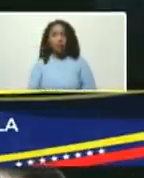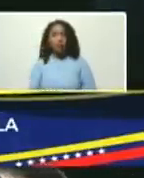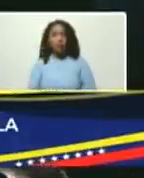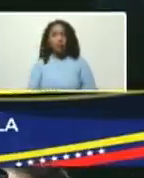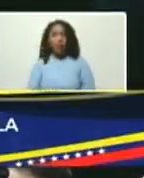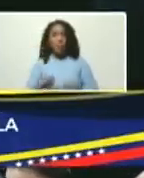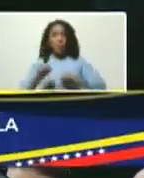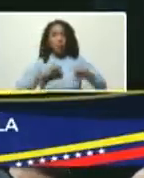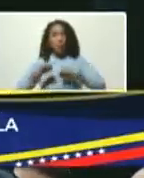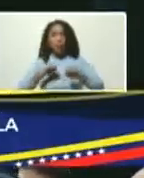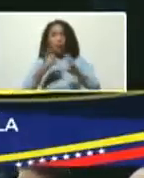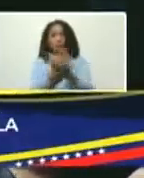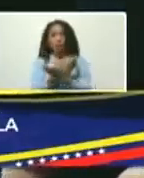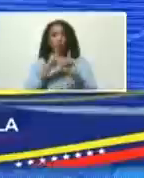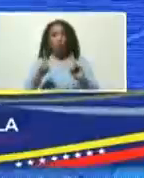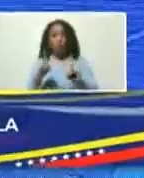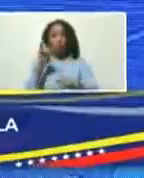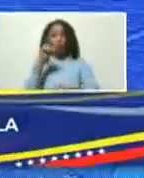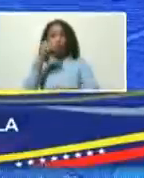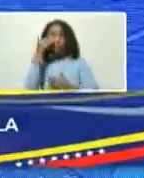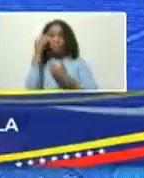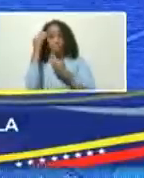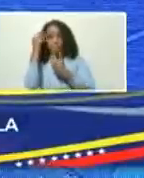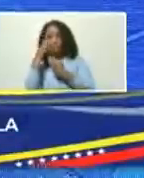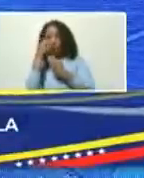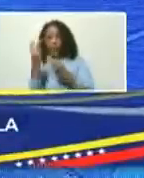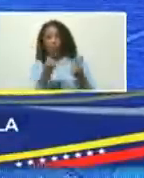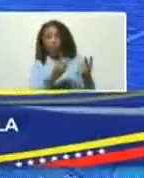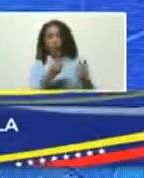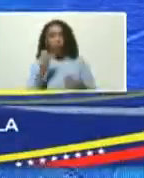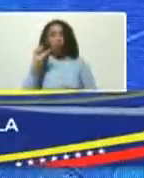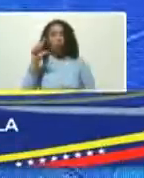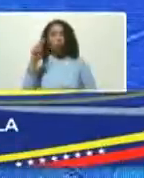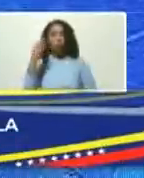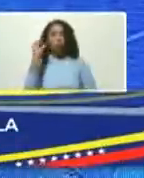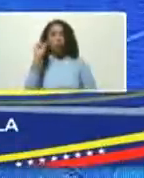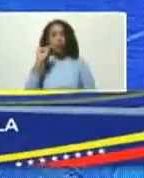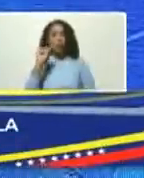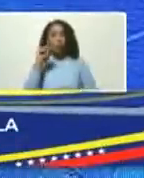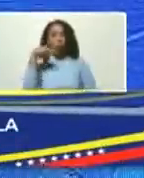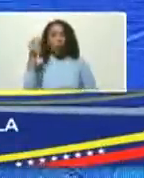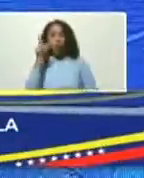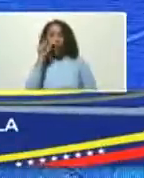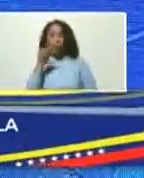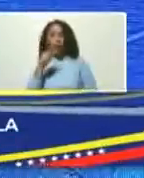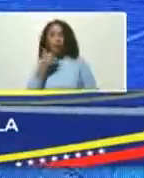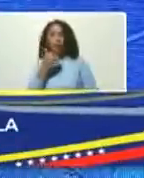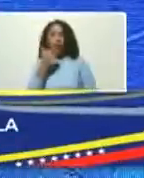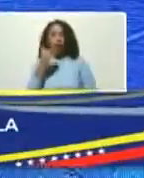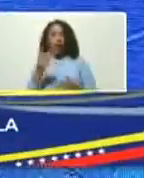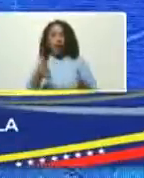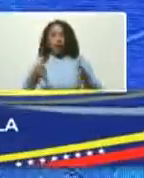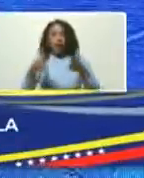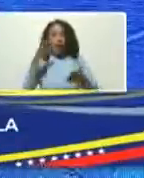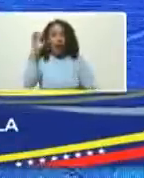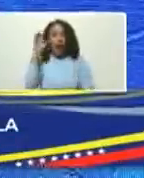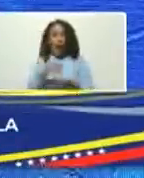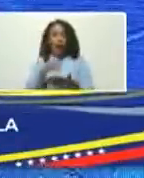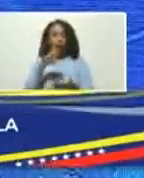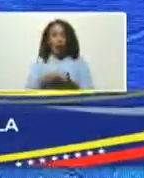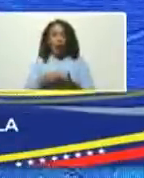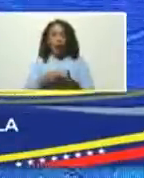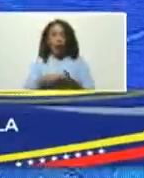Democrática, también, bienvenido, Luis Eduardo Martínez, casi gana la gobernación de Aragua, estuvo ahí